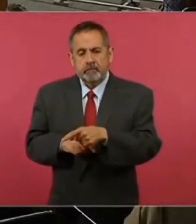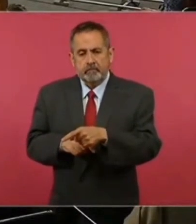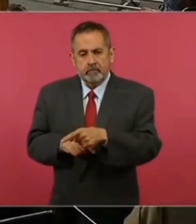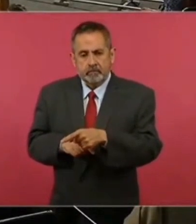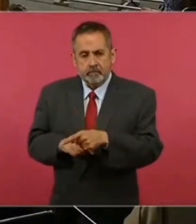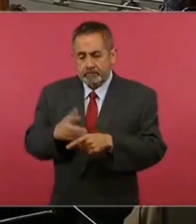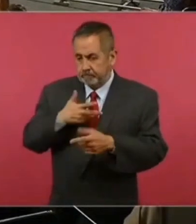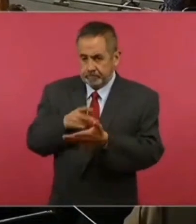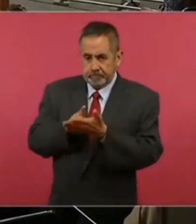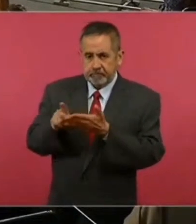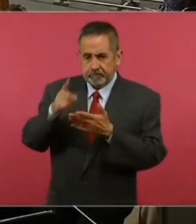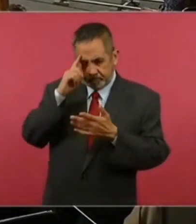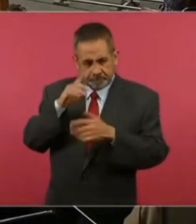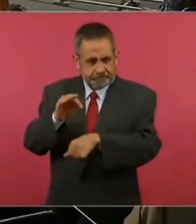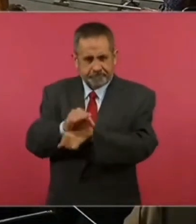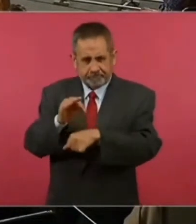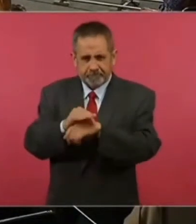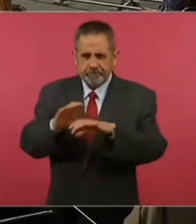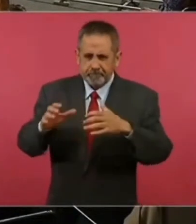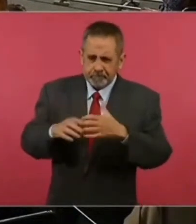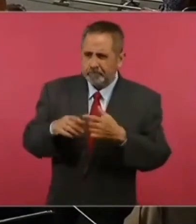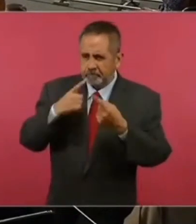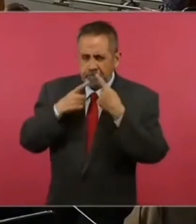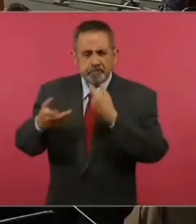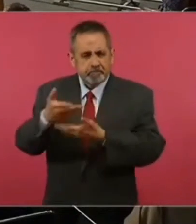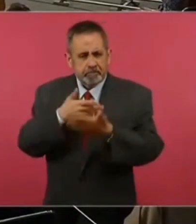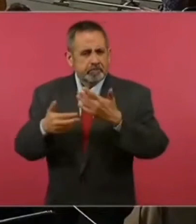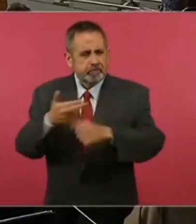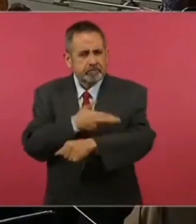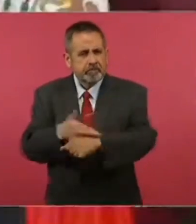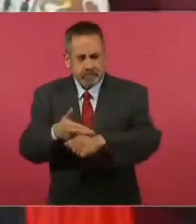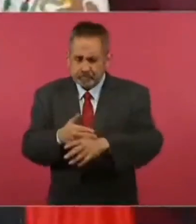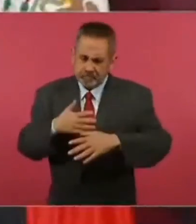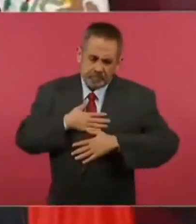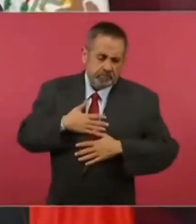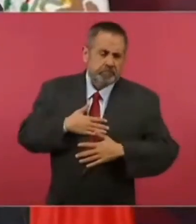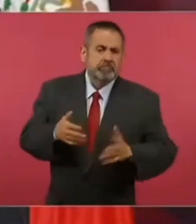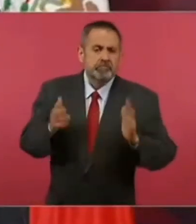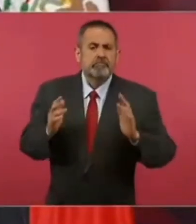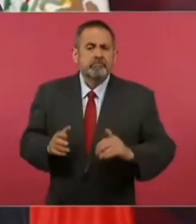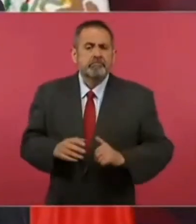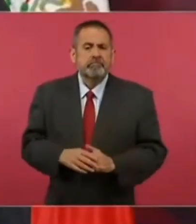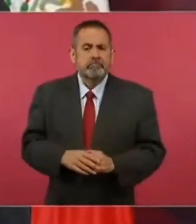a la defensa a la réplica a